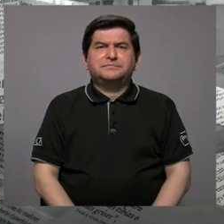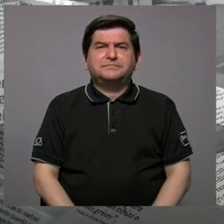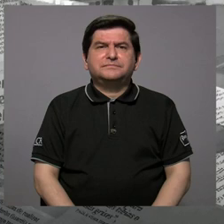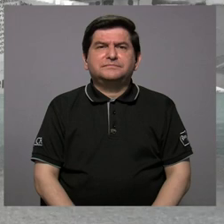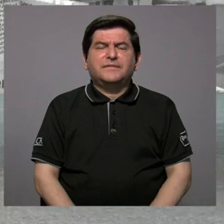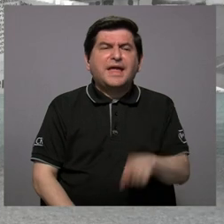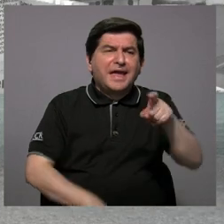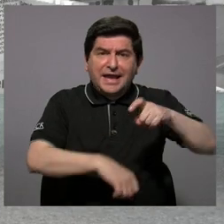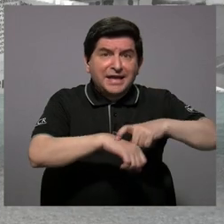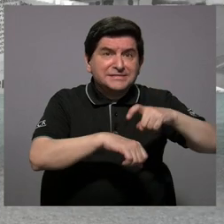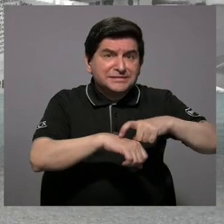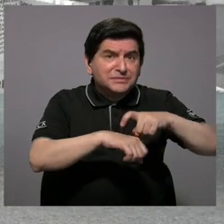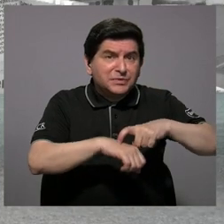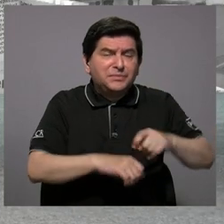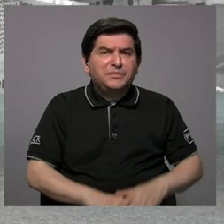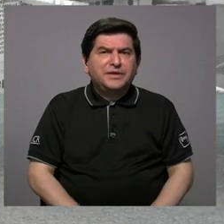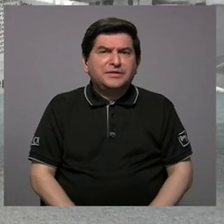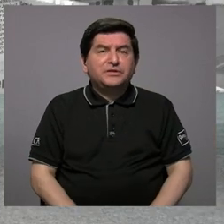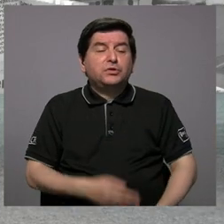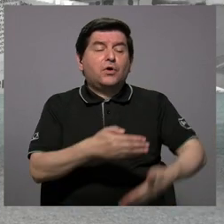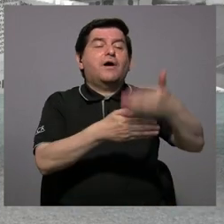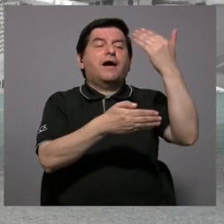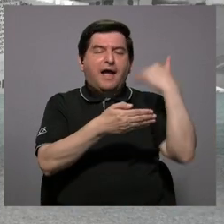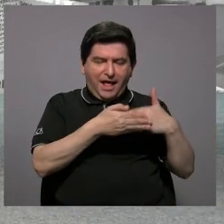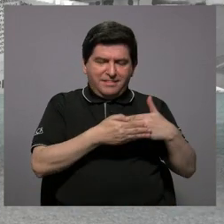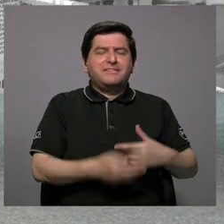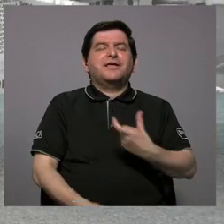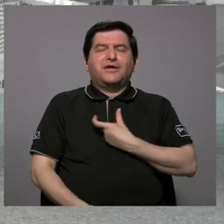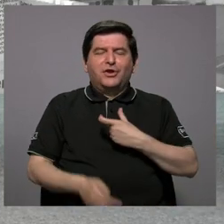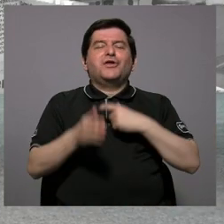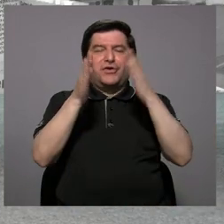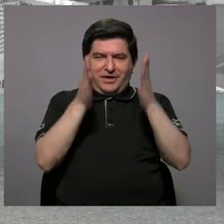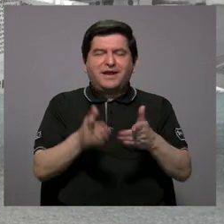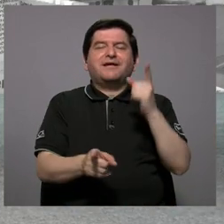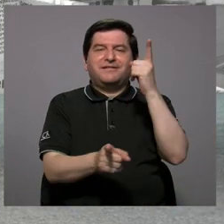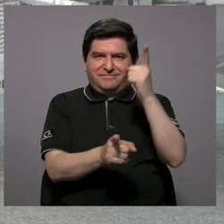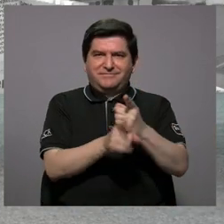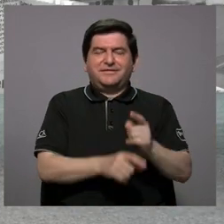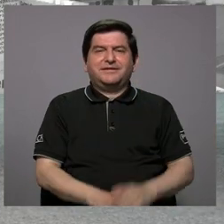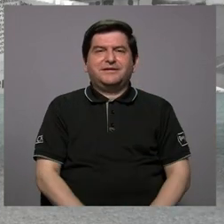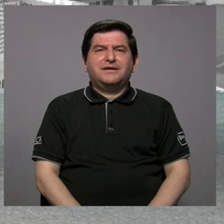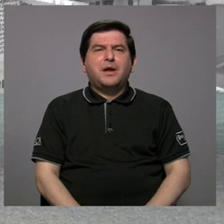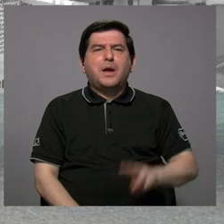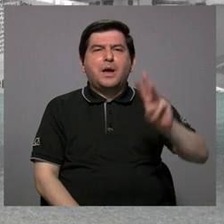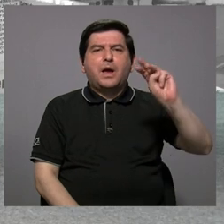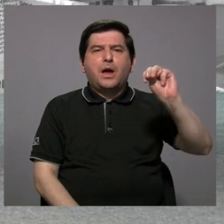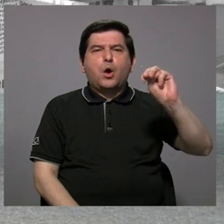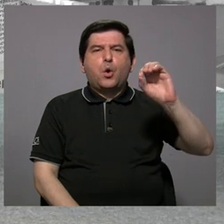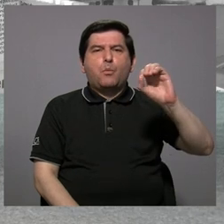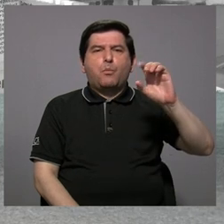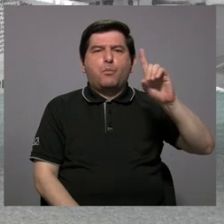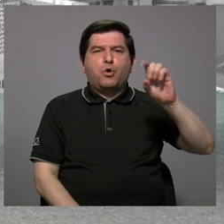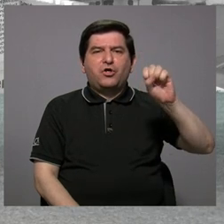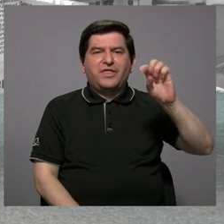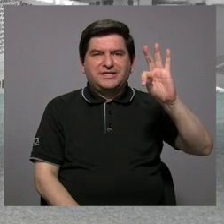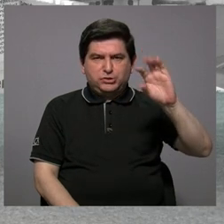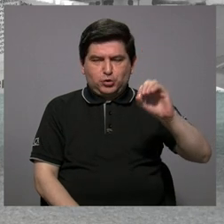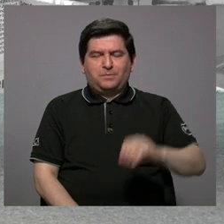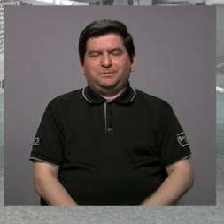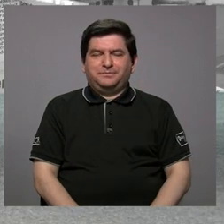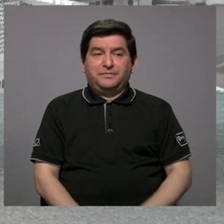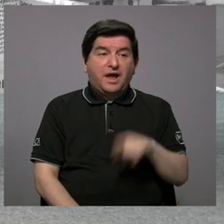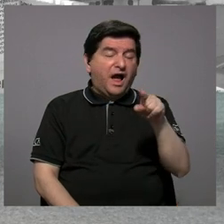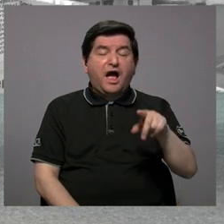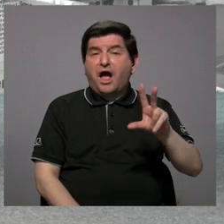todavía estaba el que, el antiguo alcalde, es correcto, modesto, don Modesto, el señor Modesto